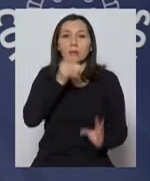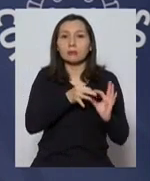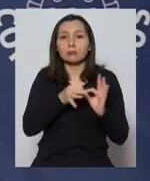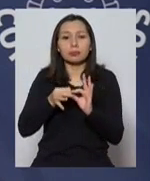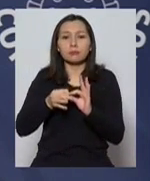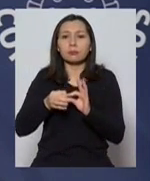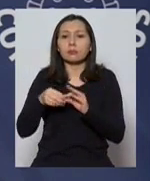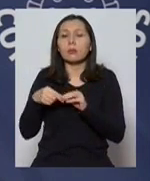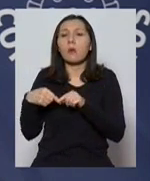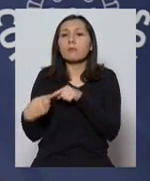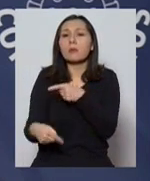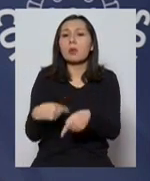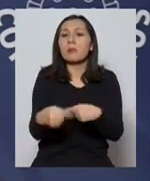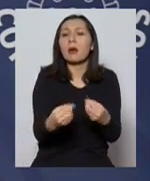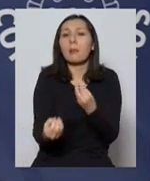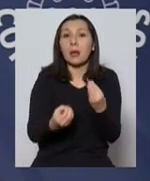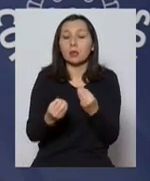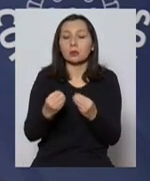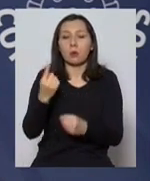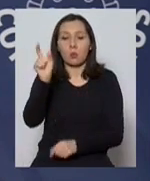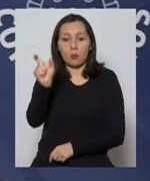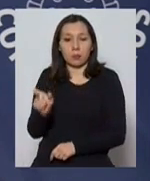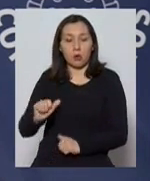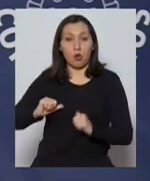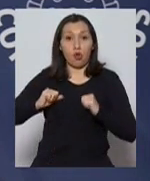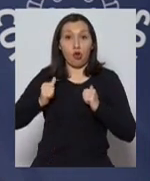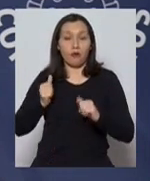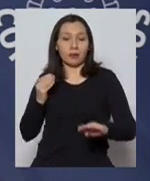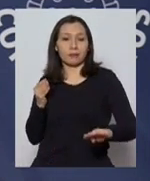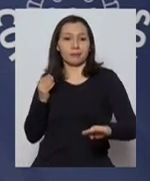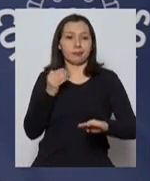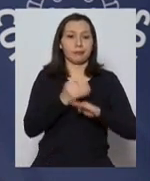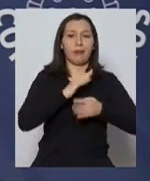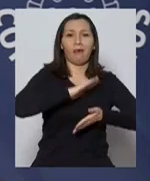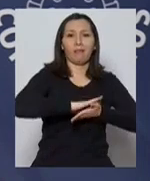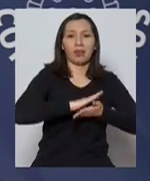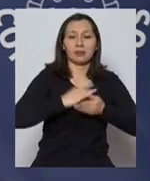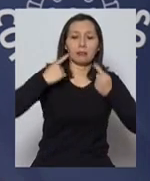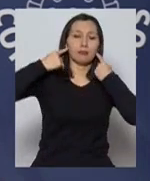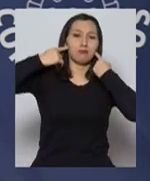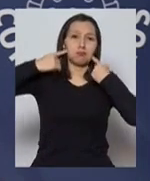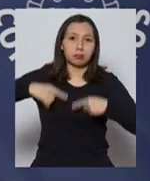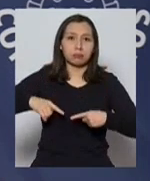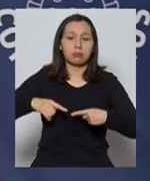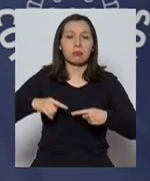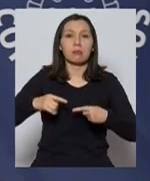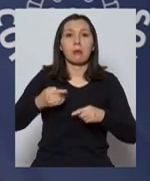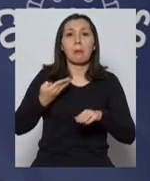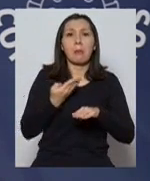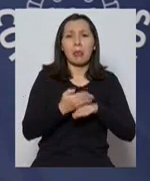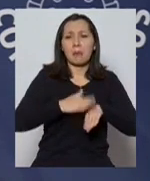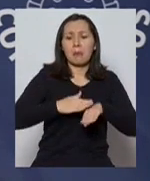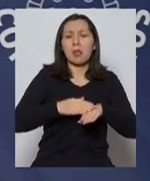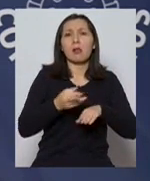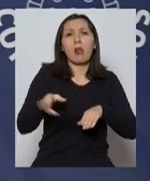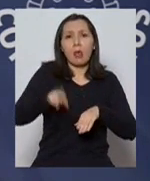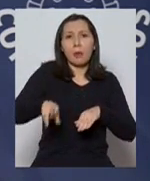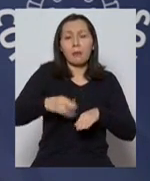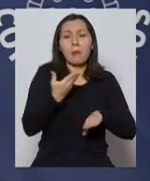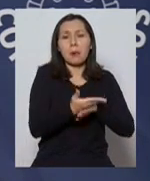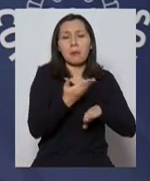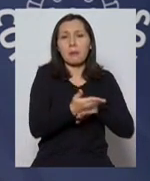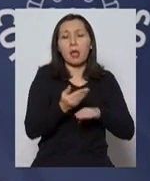que tiene que un joven vaya a una fiesta, que no se respete, que se pidan permisos en exceso, sobre